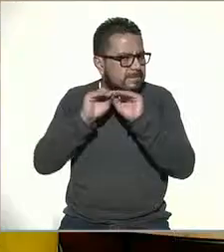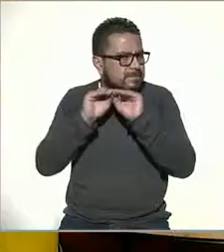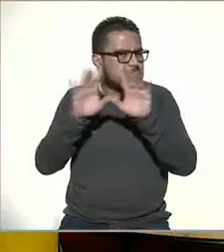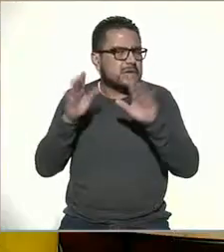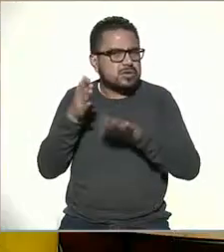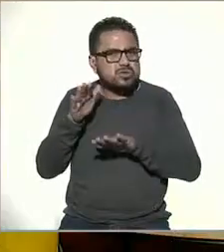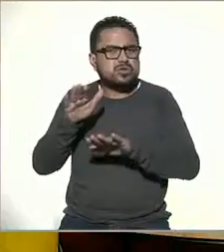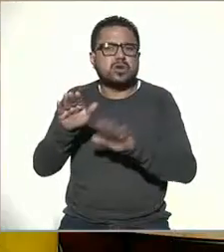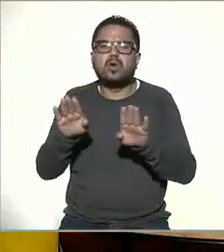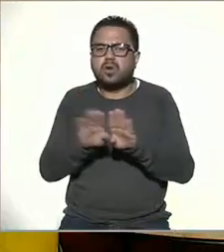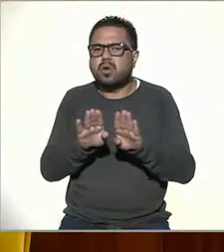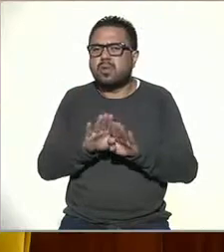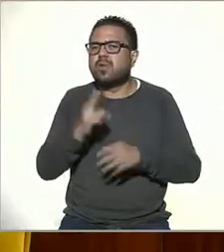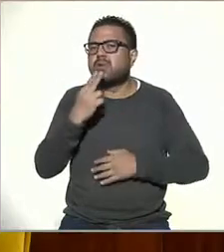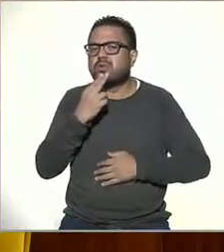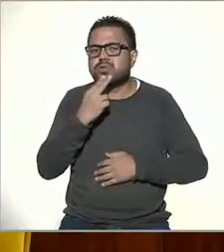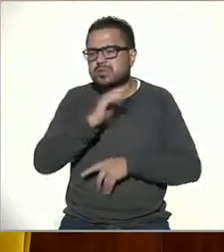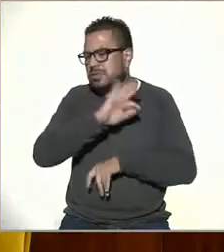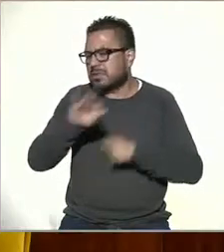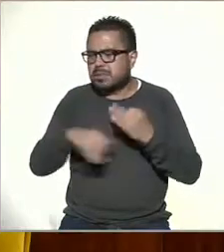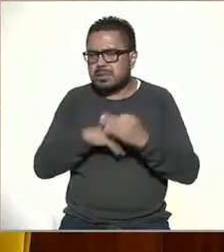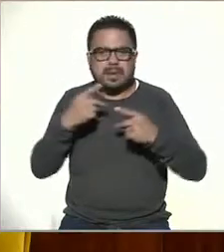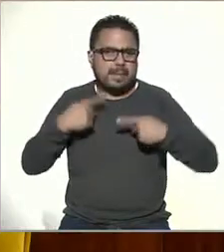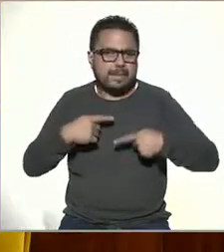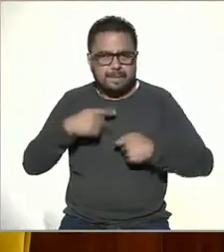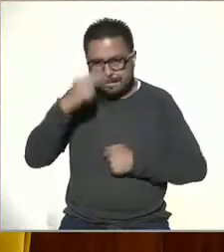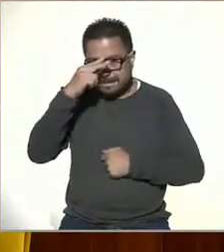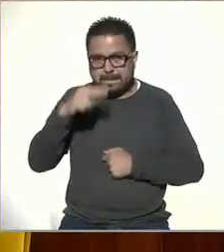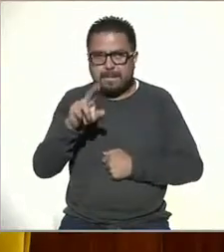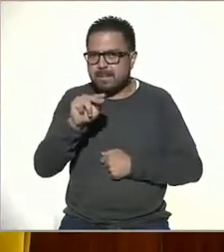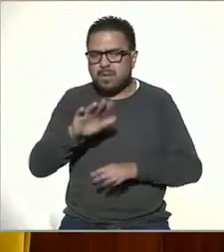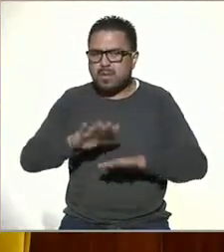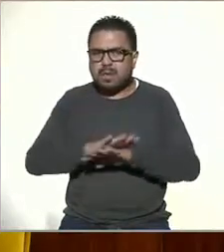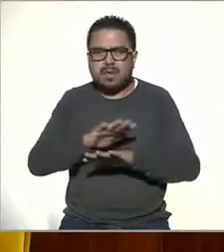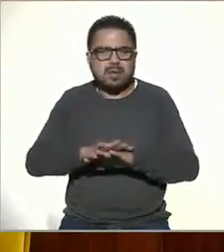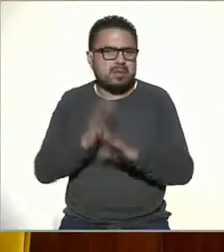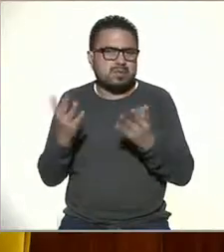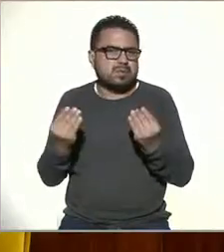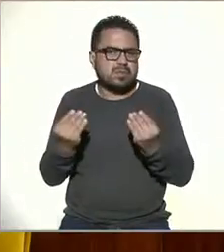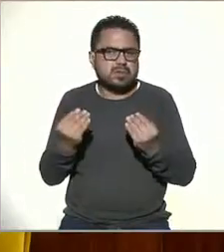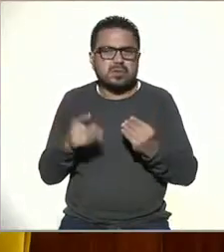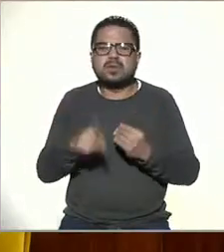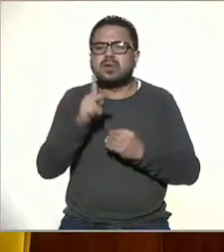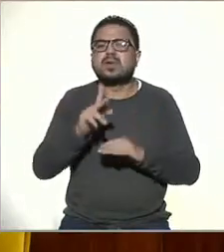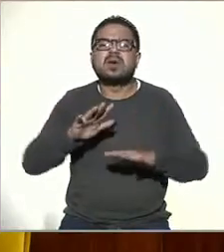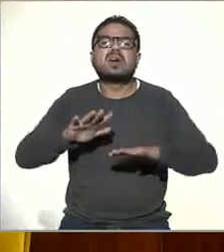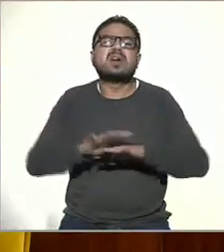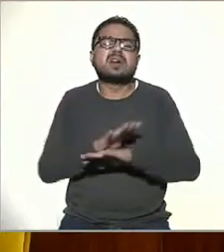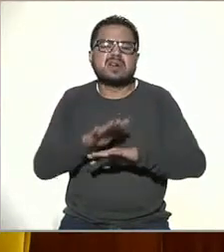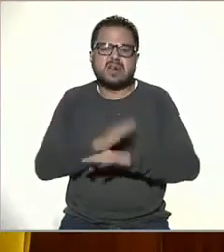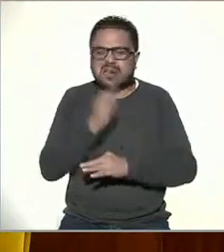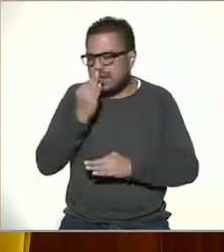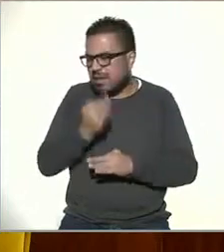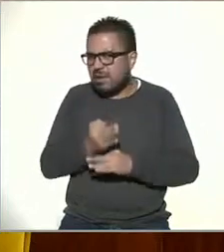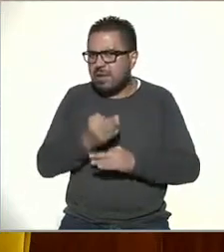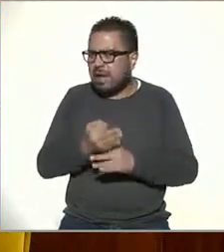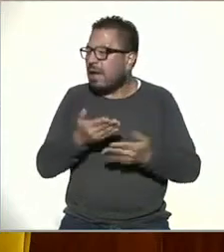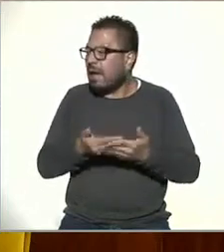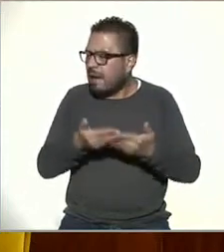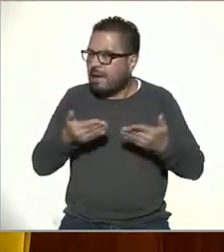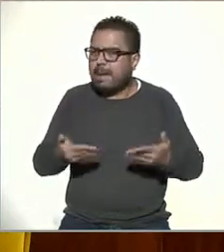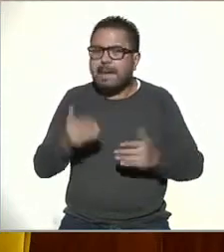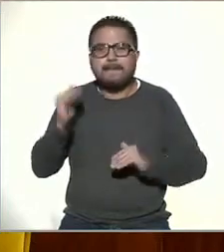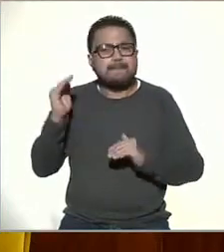hablan ¿cómo lo utilizamos los mexicanos? no ha cambiado mucho lo que ha cambiado es que ahora cada día